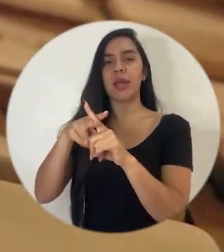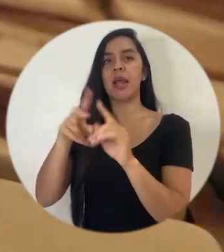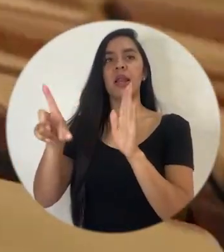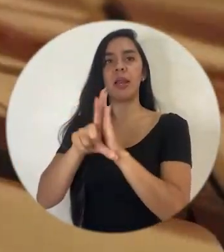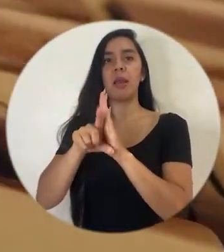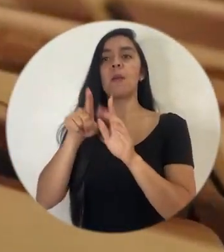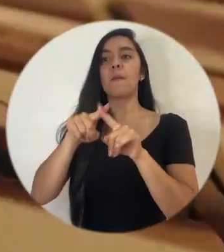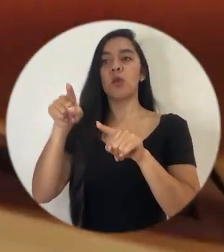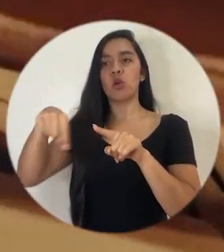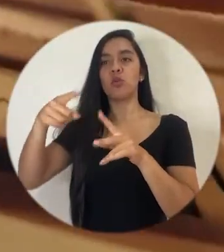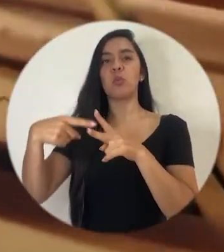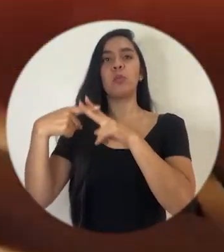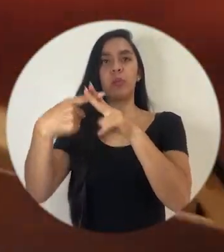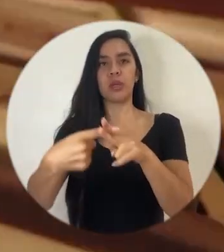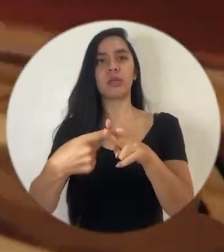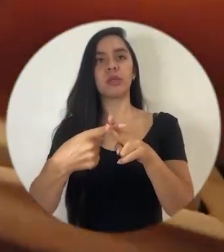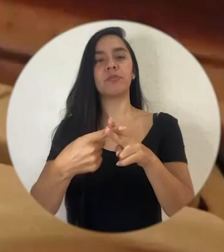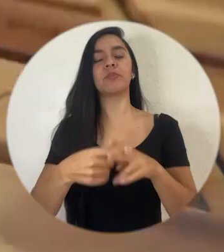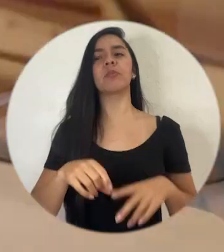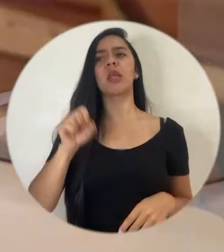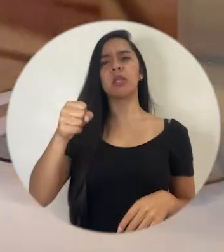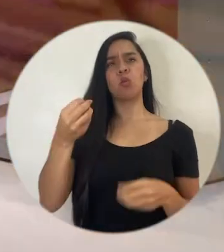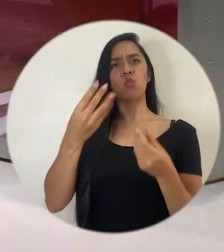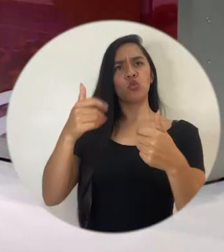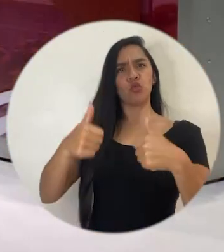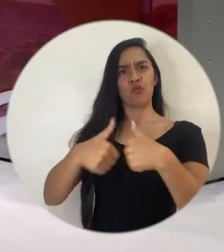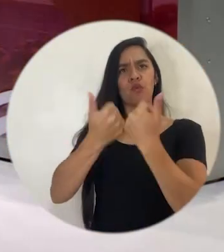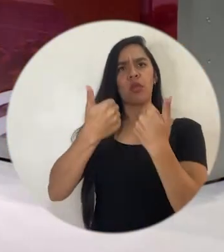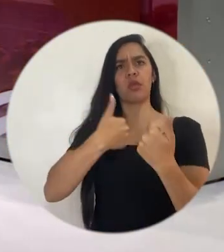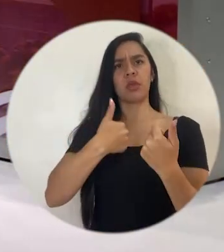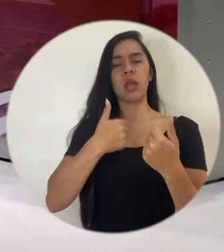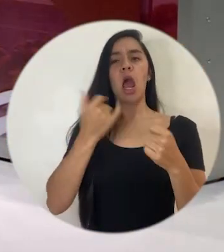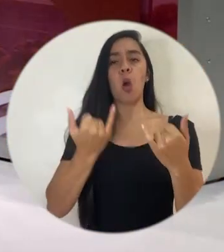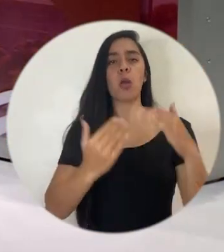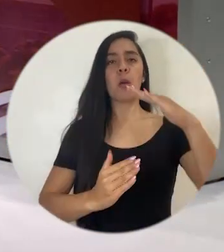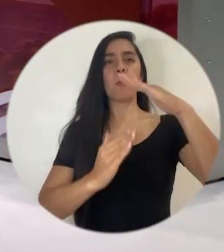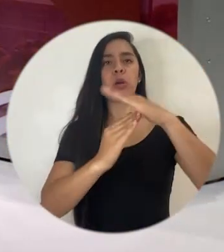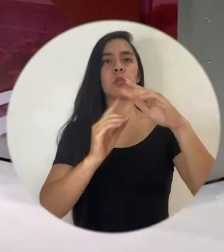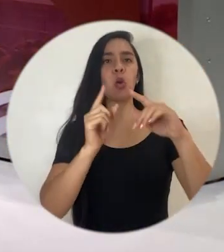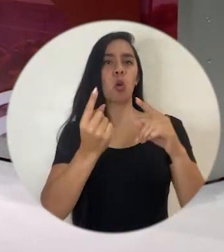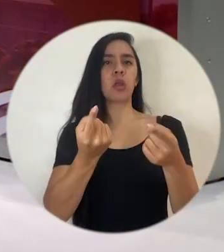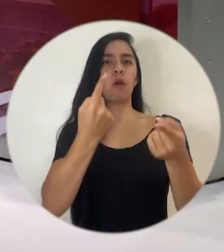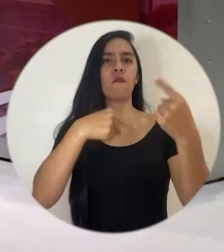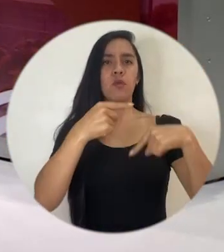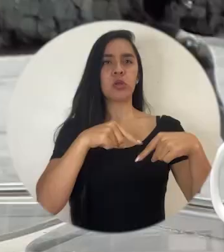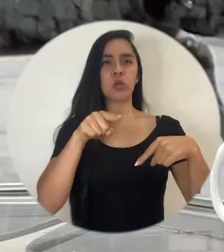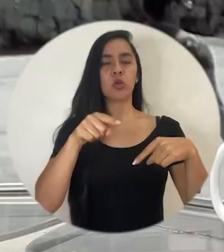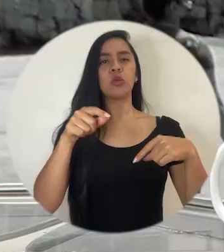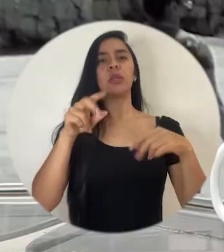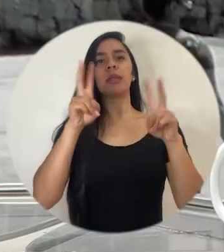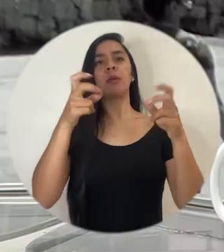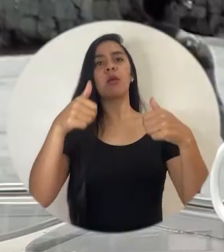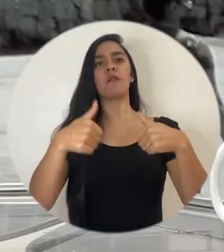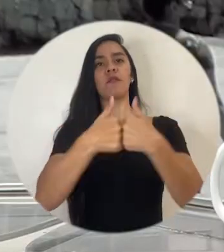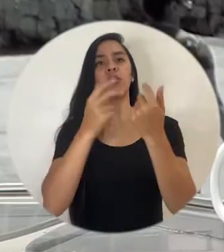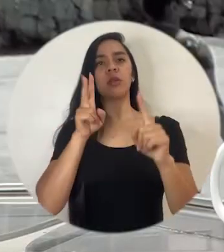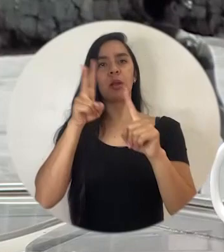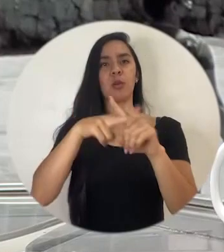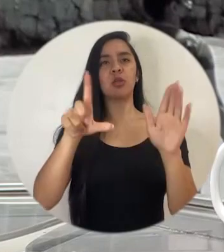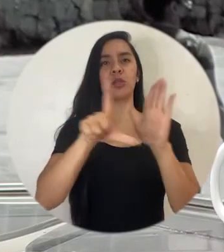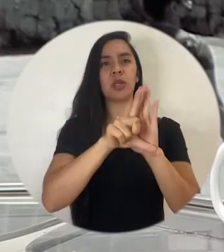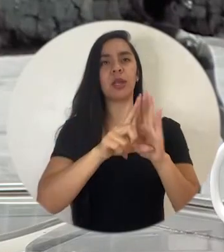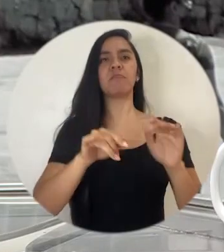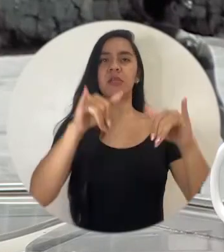son prestador de servicios financieros muchos retos como usted dice trae futuro este y muchos más vamos a ir a una pausa pero ya volvemos con este tema de los